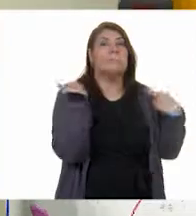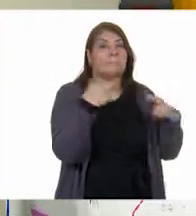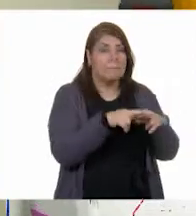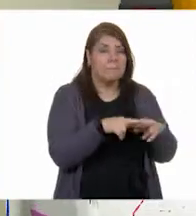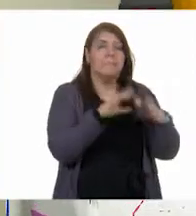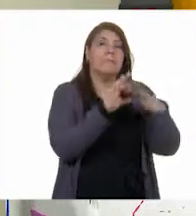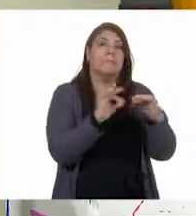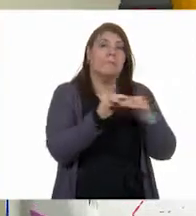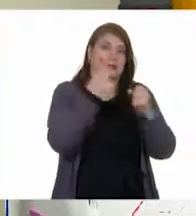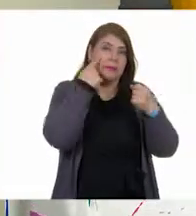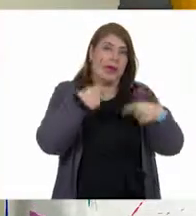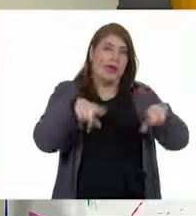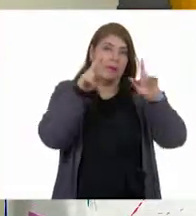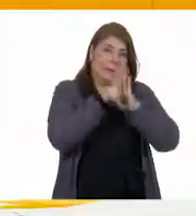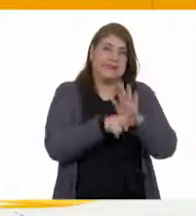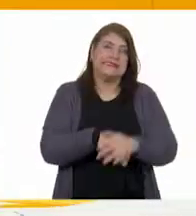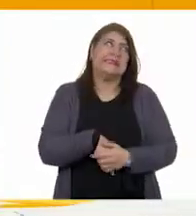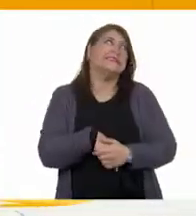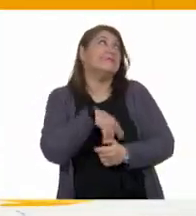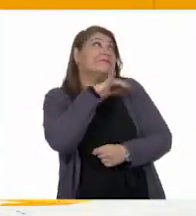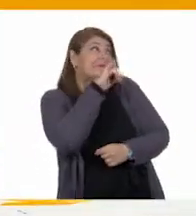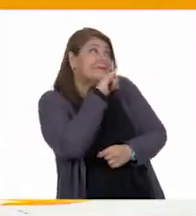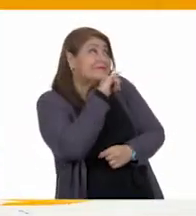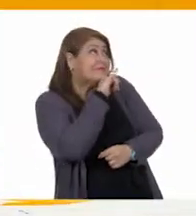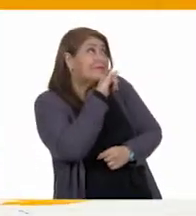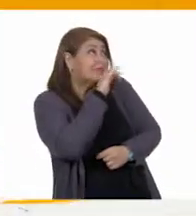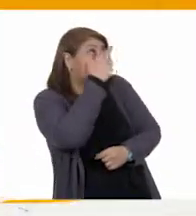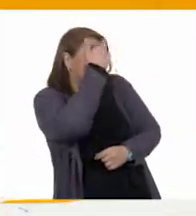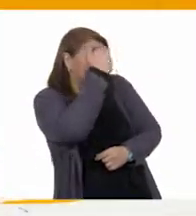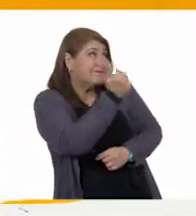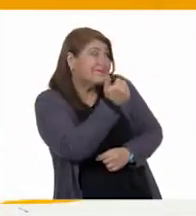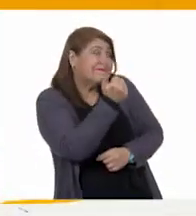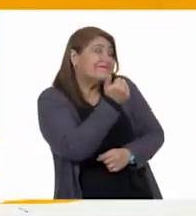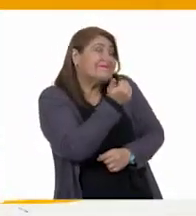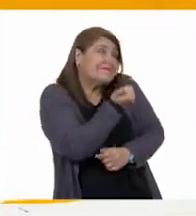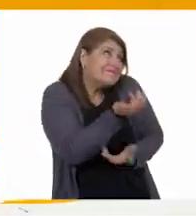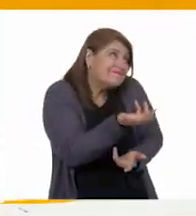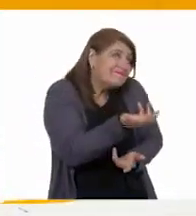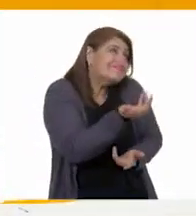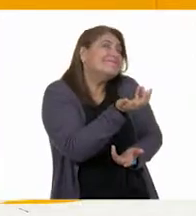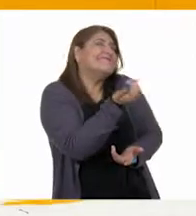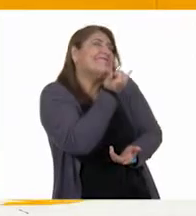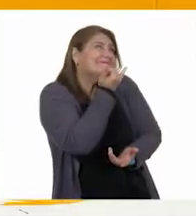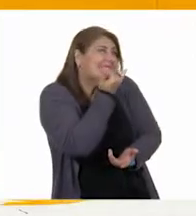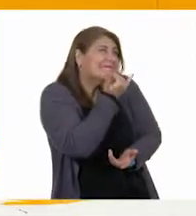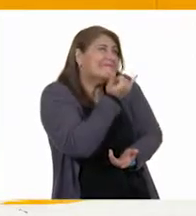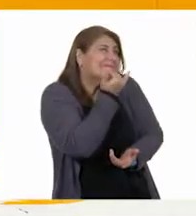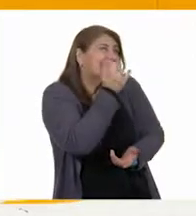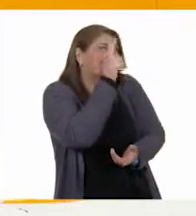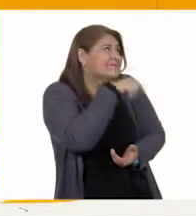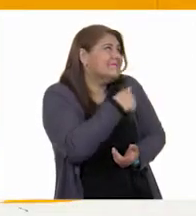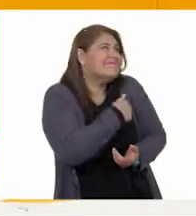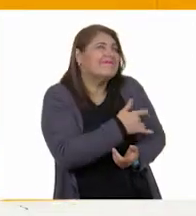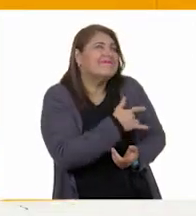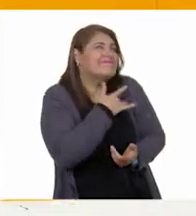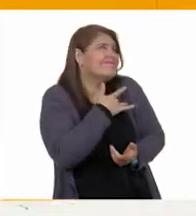el video. Sí, tienes razón, Erick. Estaba tan, pero tan segura de que no me iba